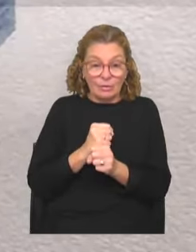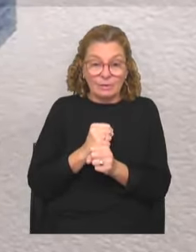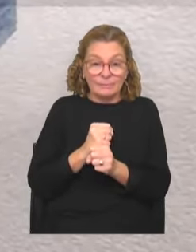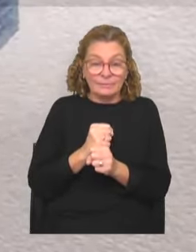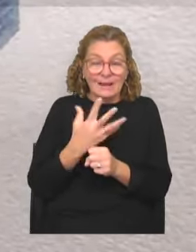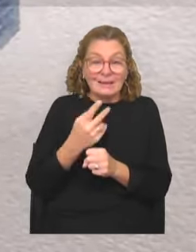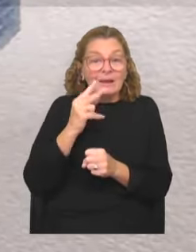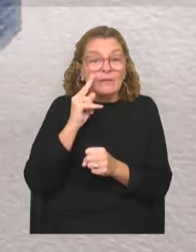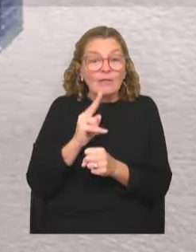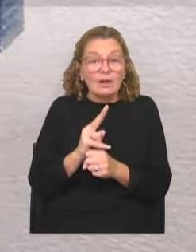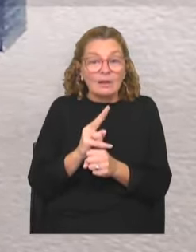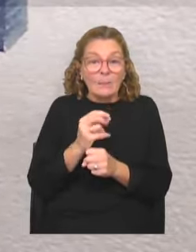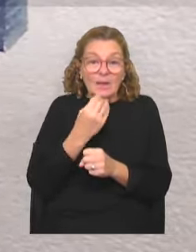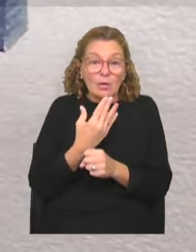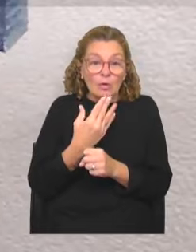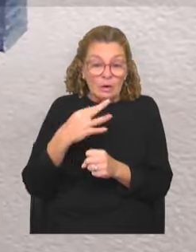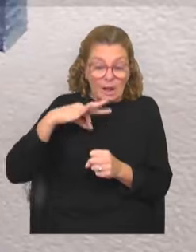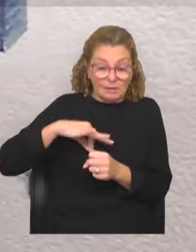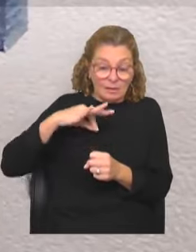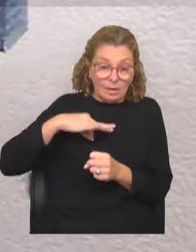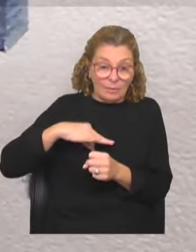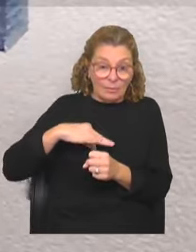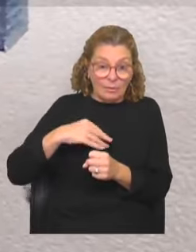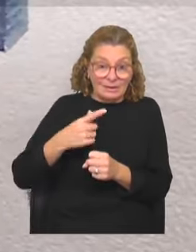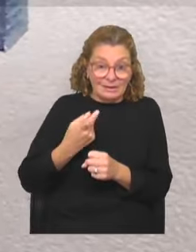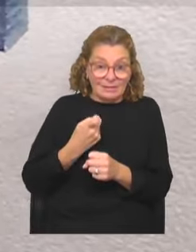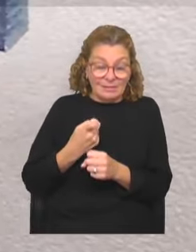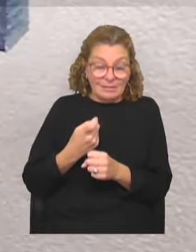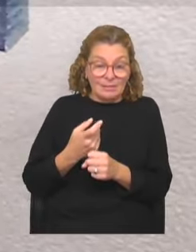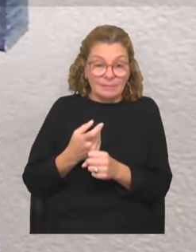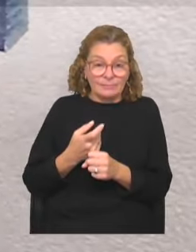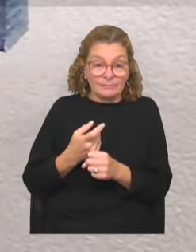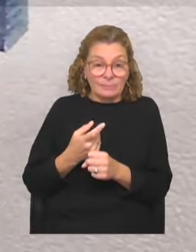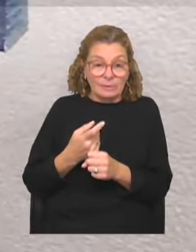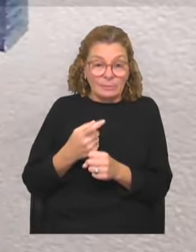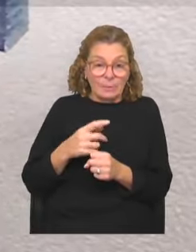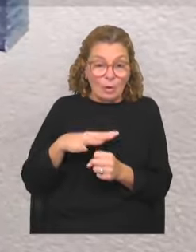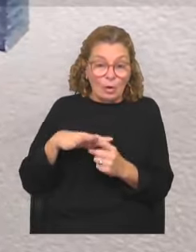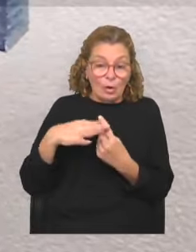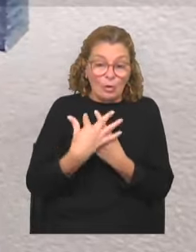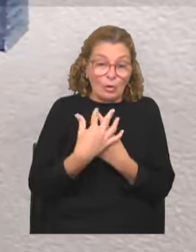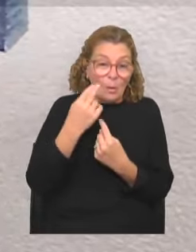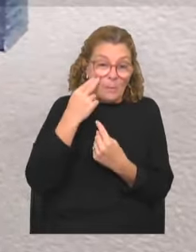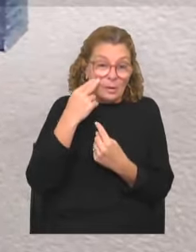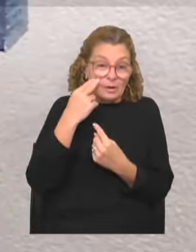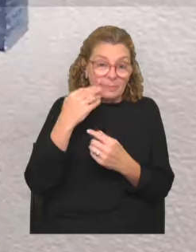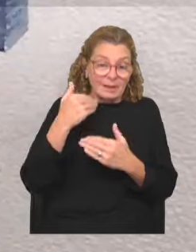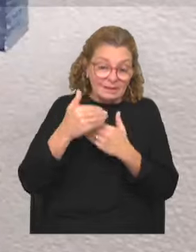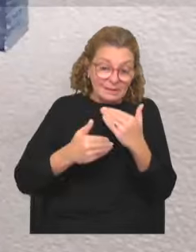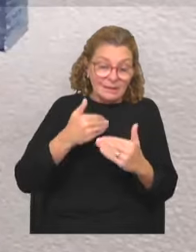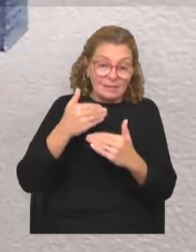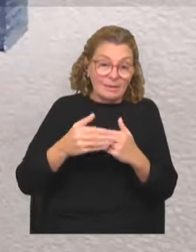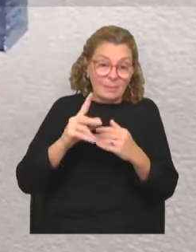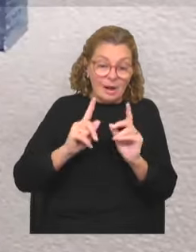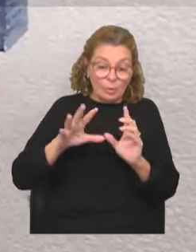quieren ver mejorados sus ingresos o quieren tener, efectivamente, ingresos. Estamos en un contexto de crisis todavía persistente para algunos